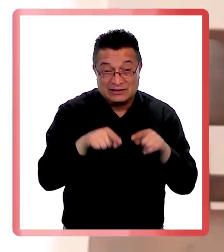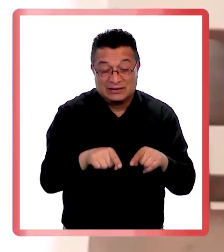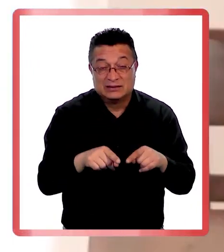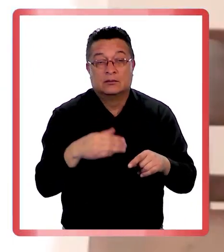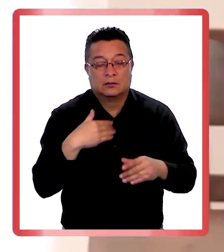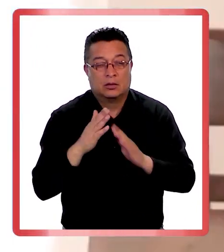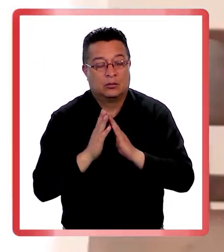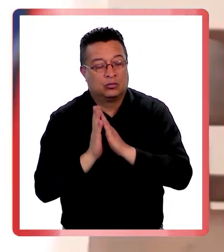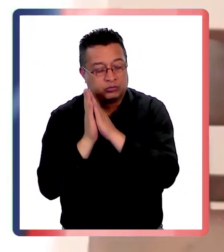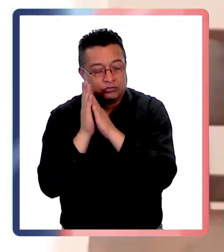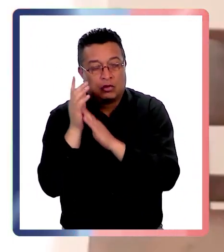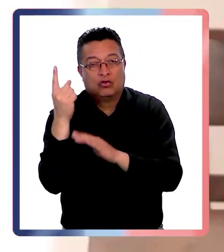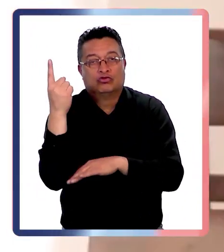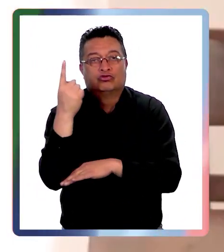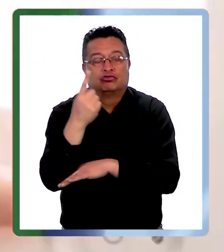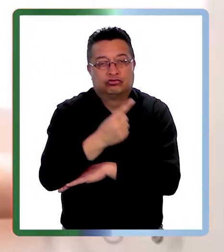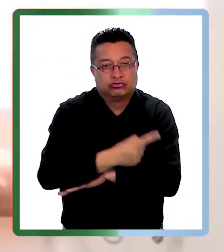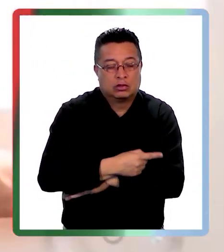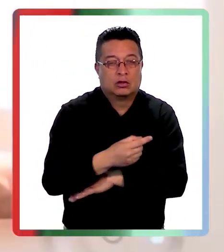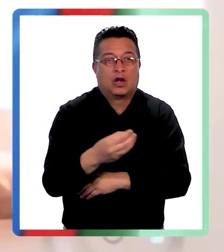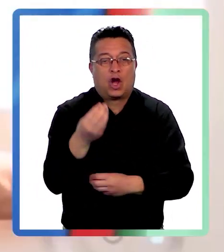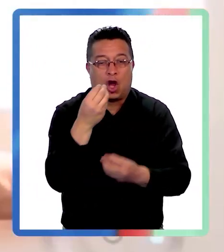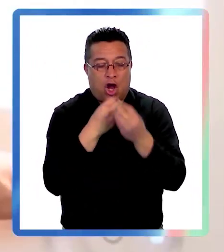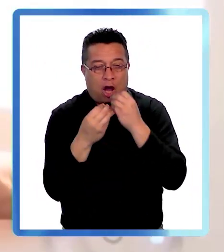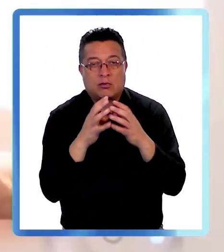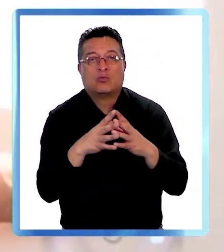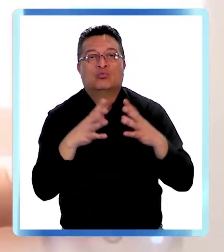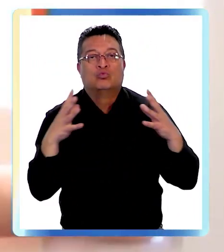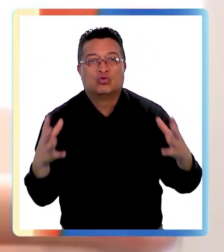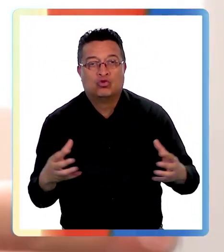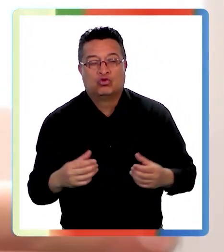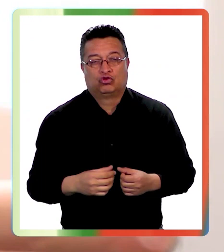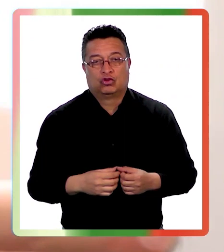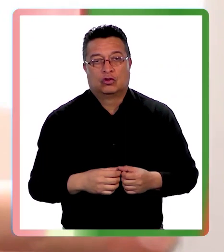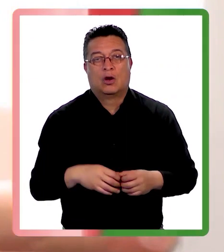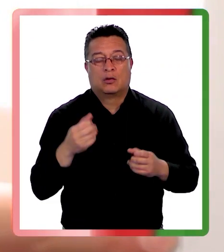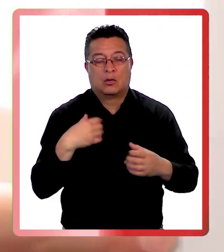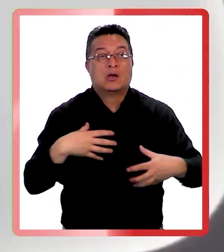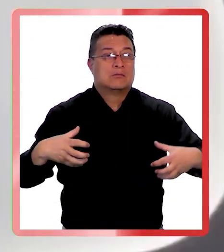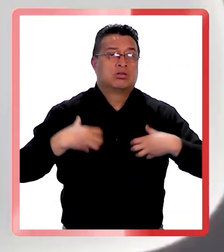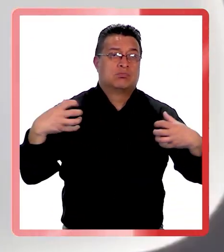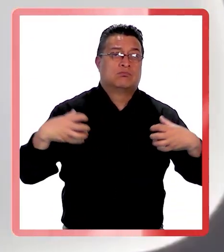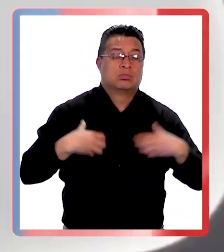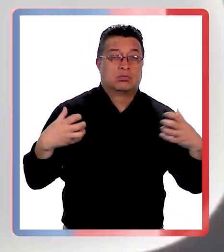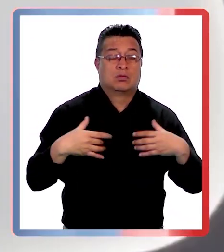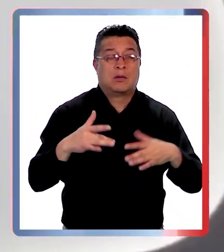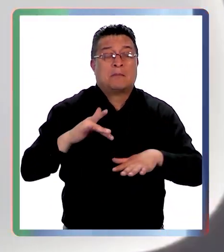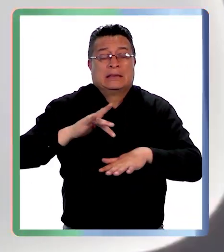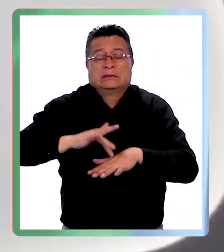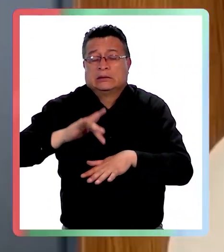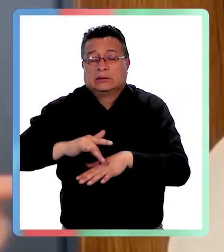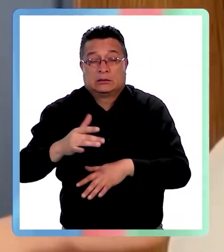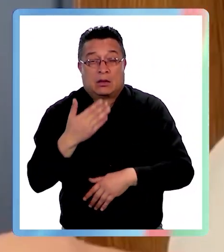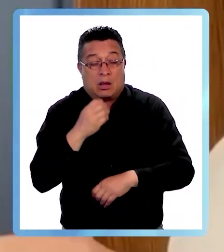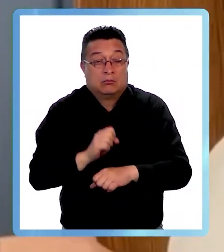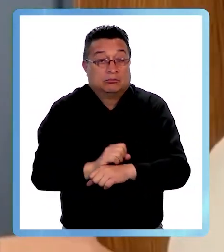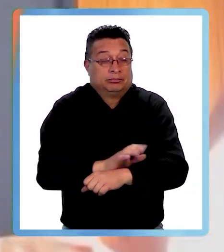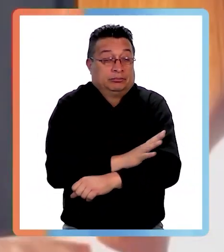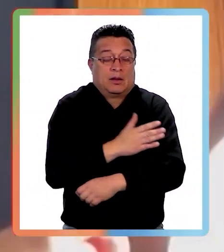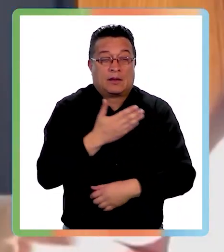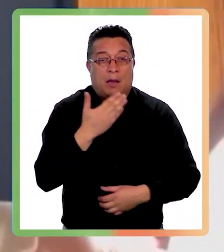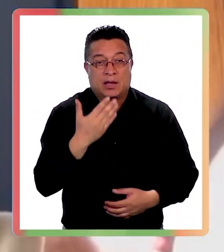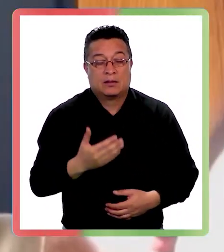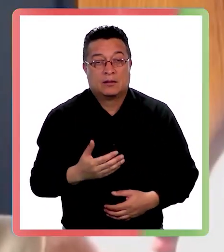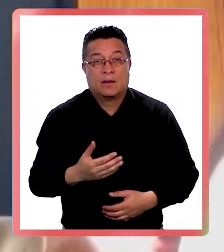duermen todo el día, comen mucho, pero a veces se ponen irritables y muy sensibles también, ¿no?